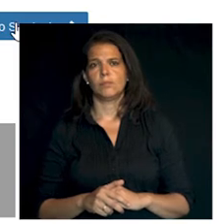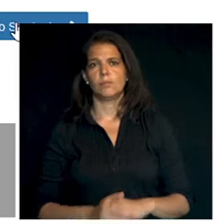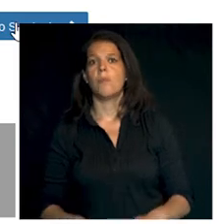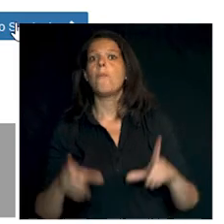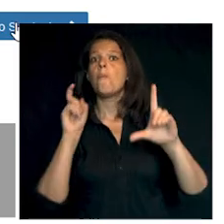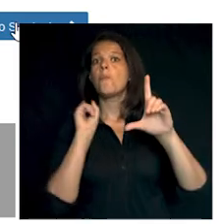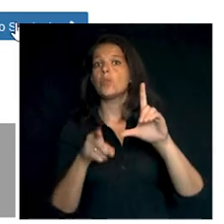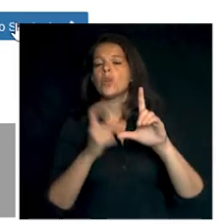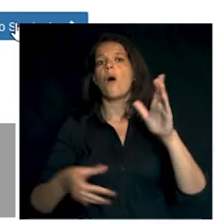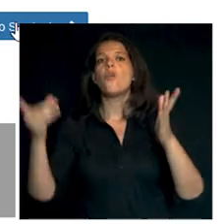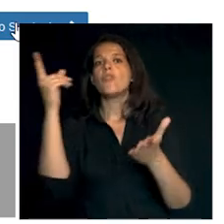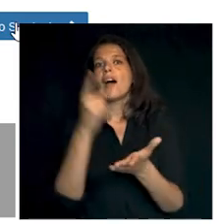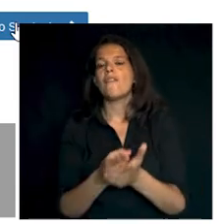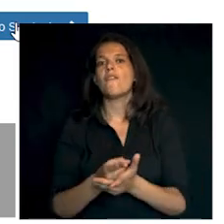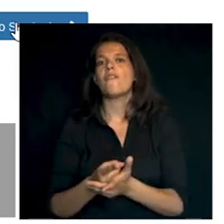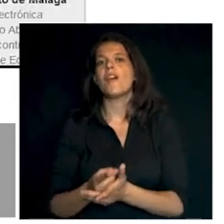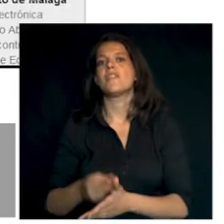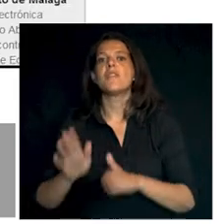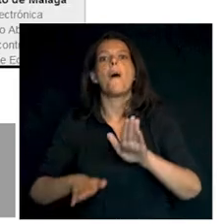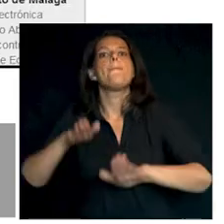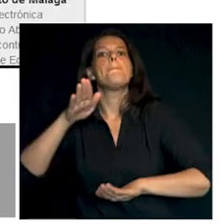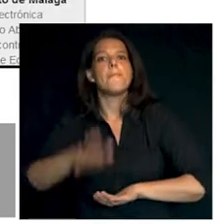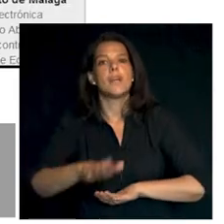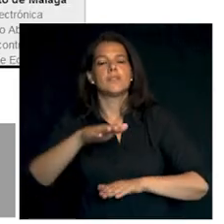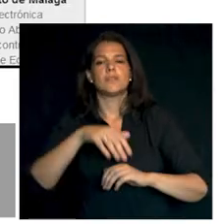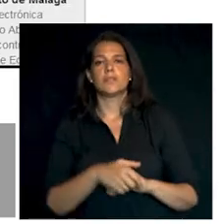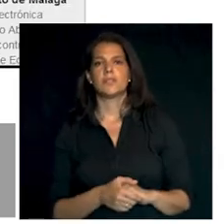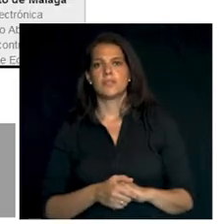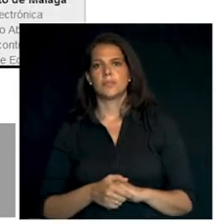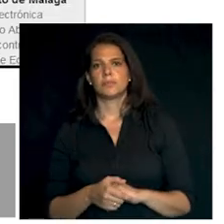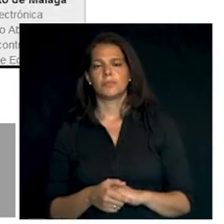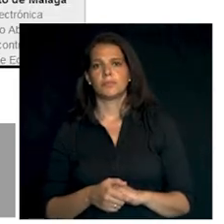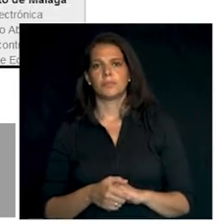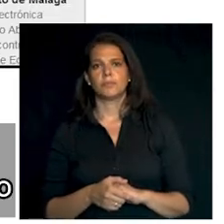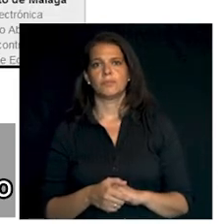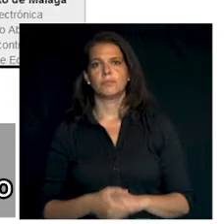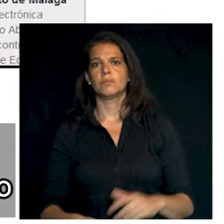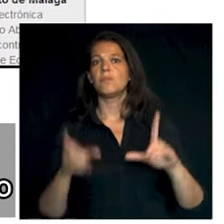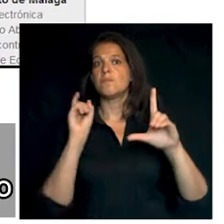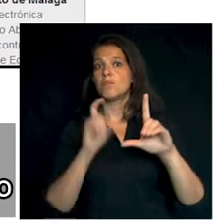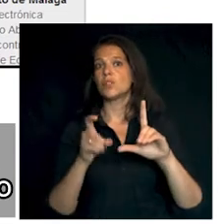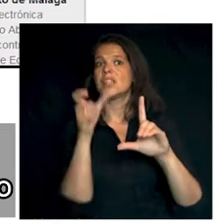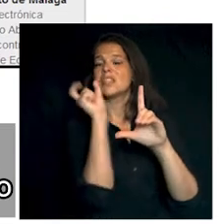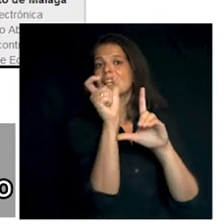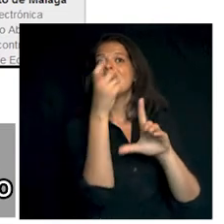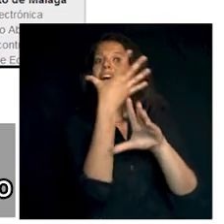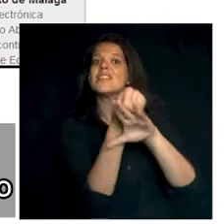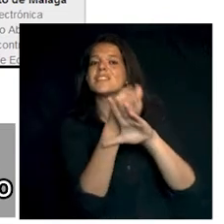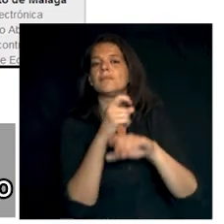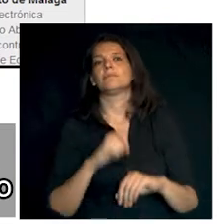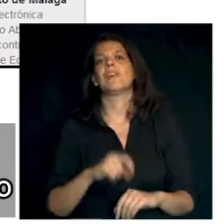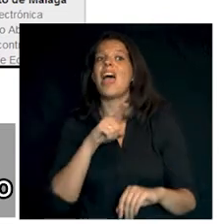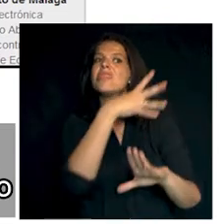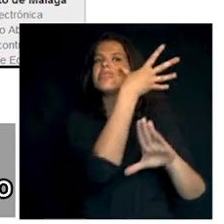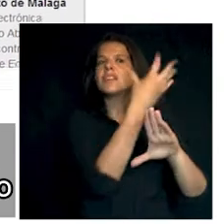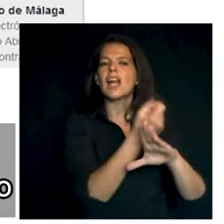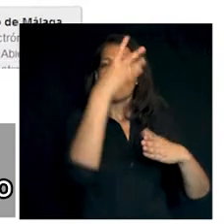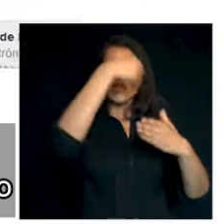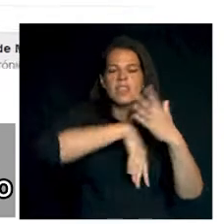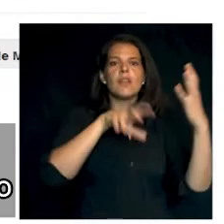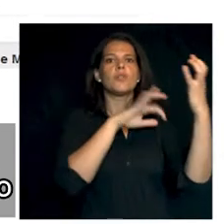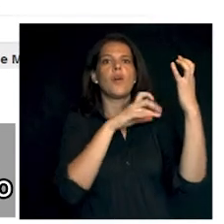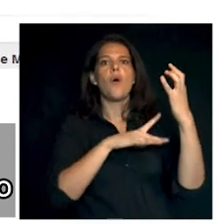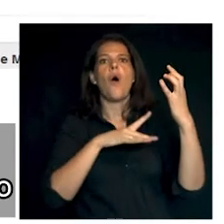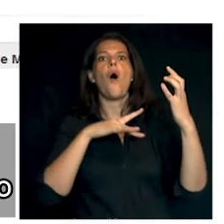Pulsamos nuevamente el icono Paso siguiente. Pulsando la etiqueta Descargar, descargarás en tu